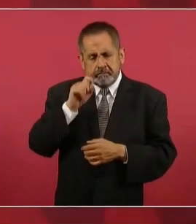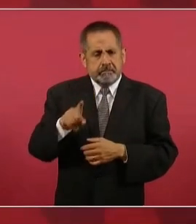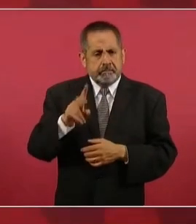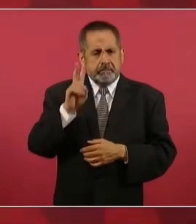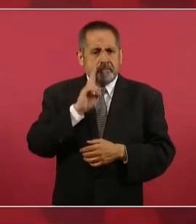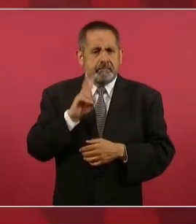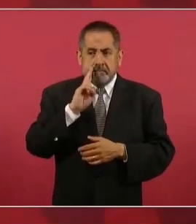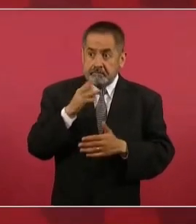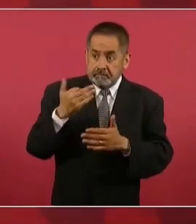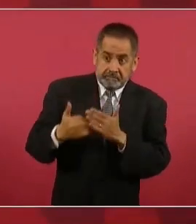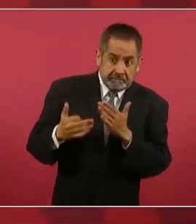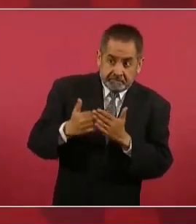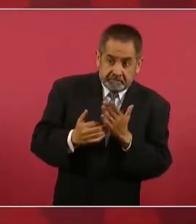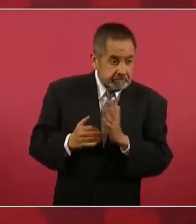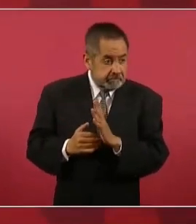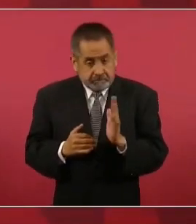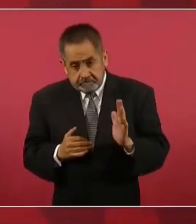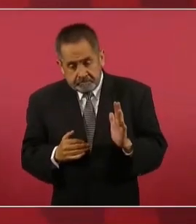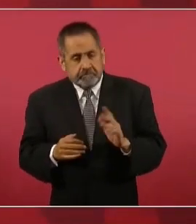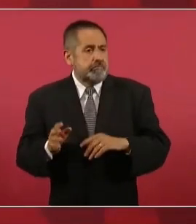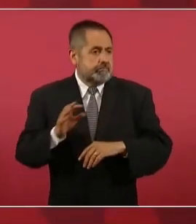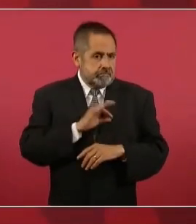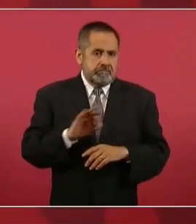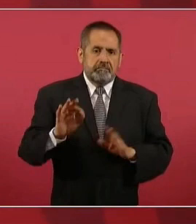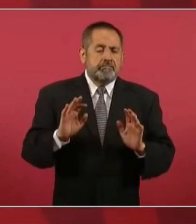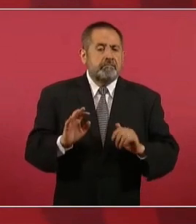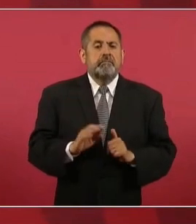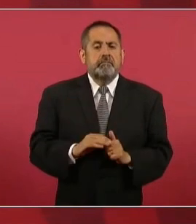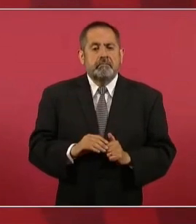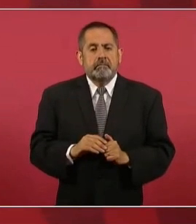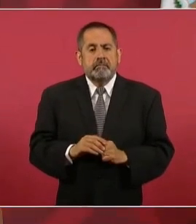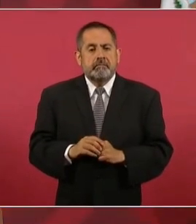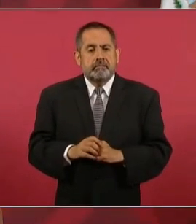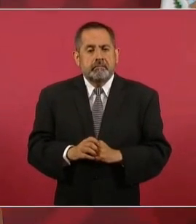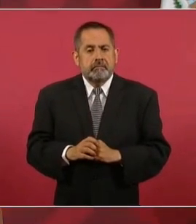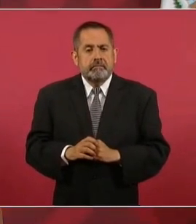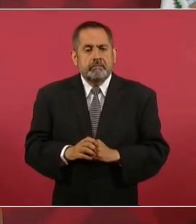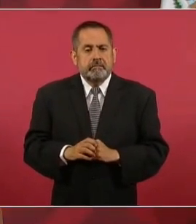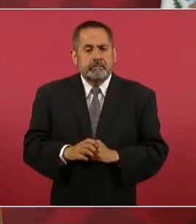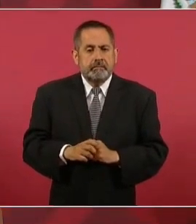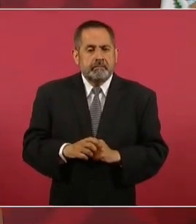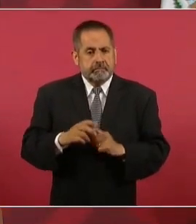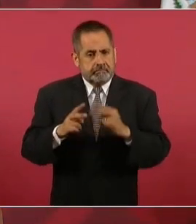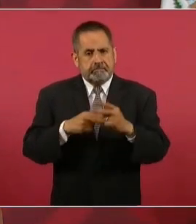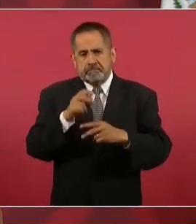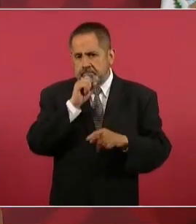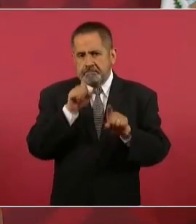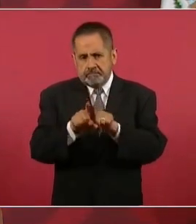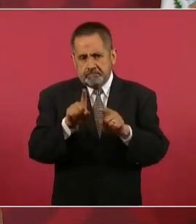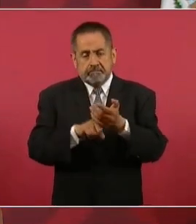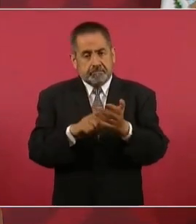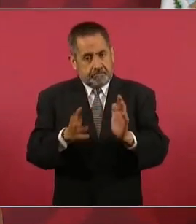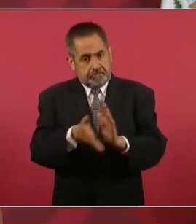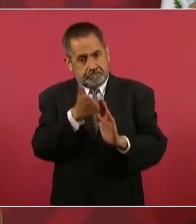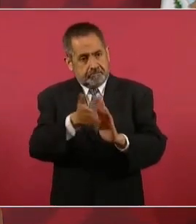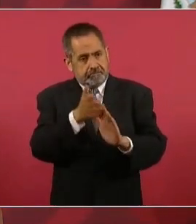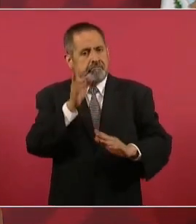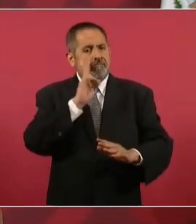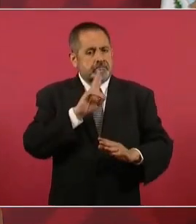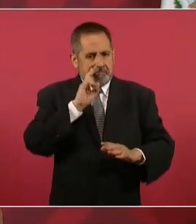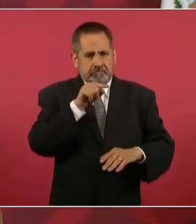si hace falta, va a estar en construcción